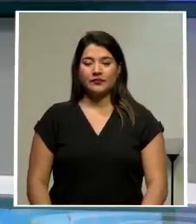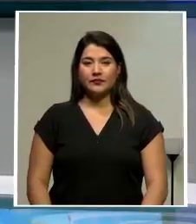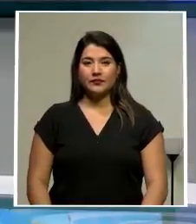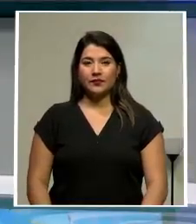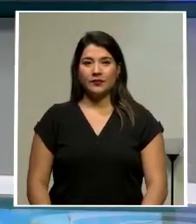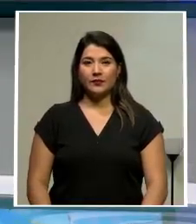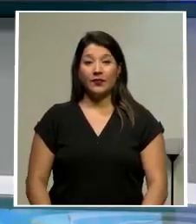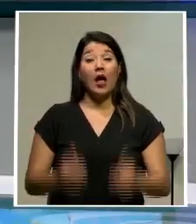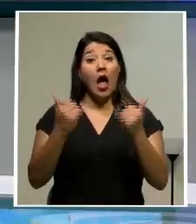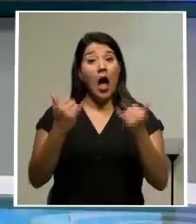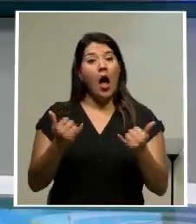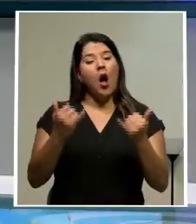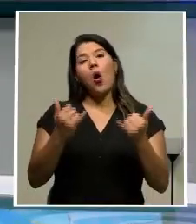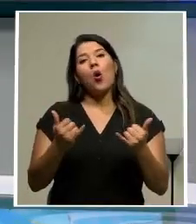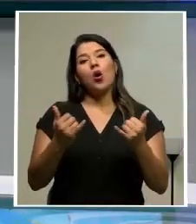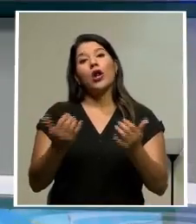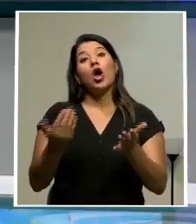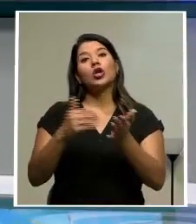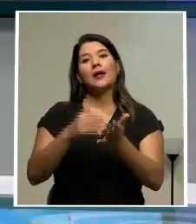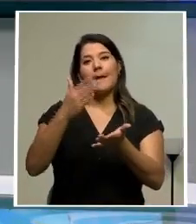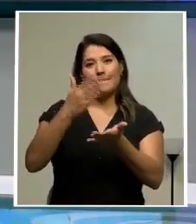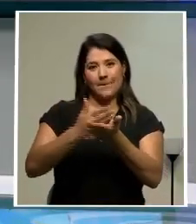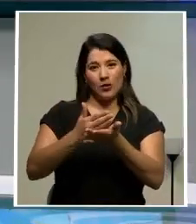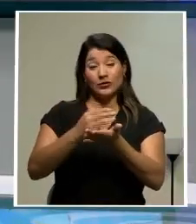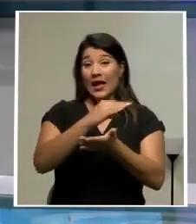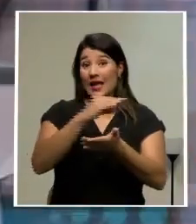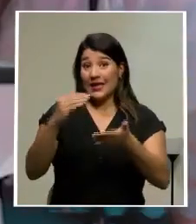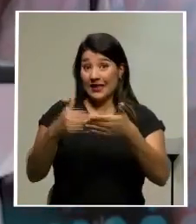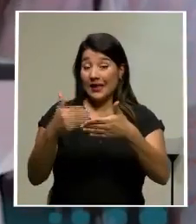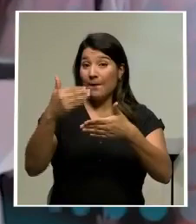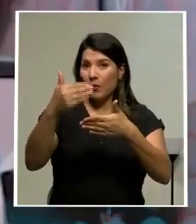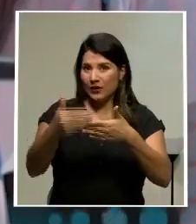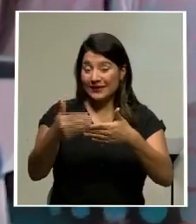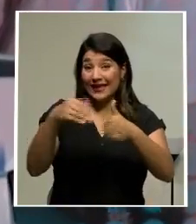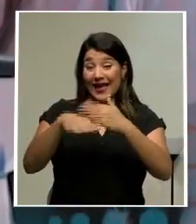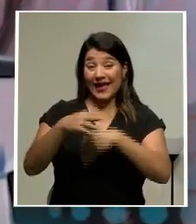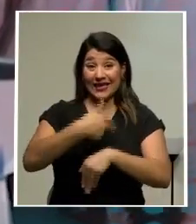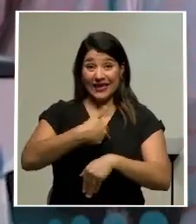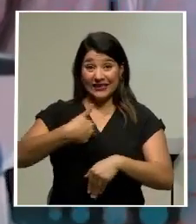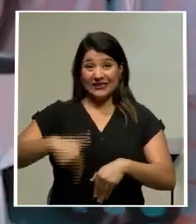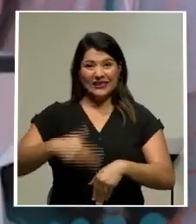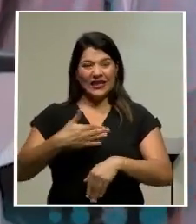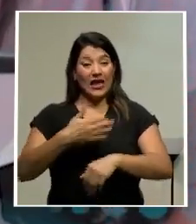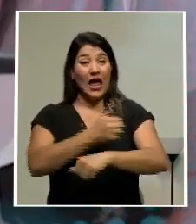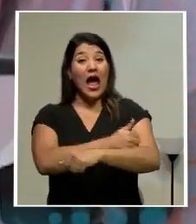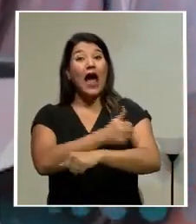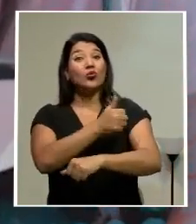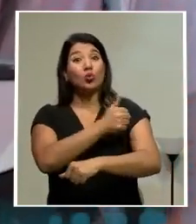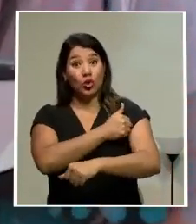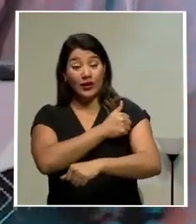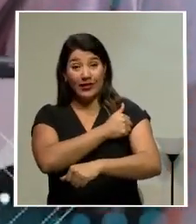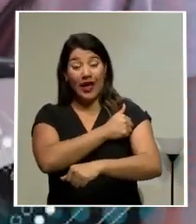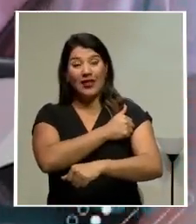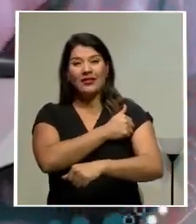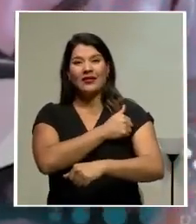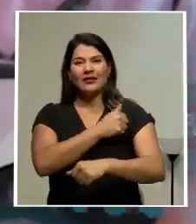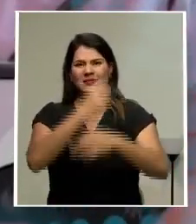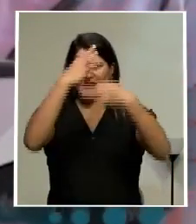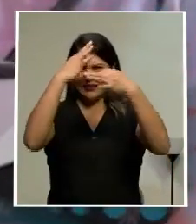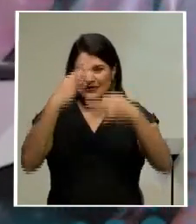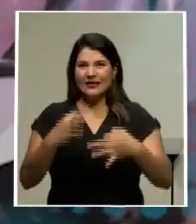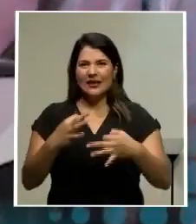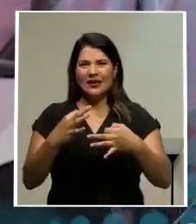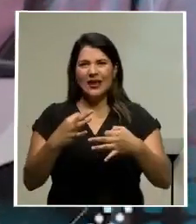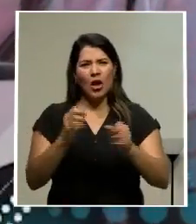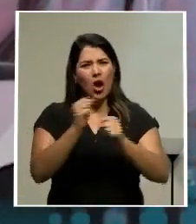Vamos ahora a una nueva pausa y al volver en China, las autoridades de Wuhan decidieron testear